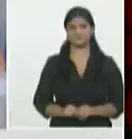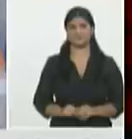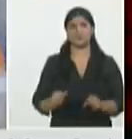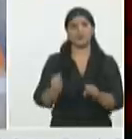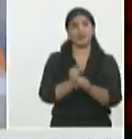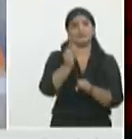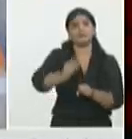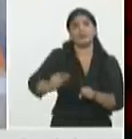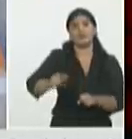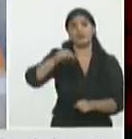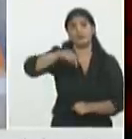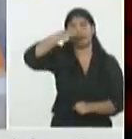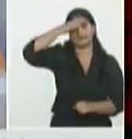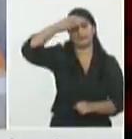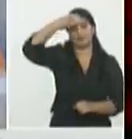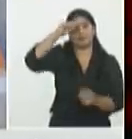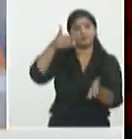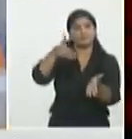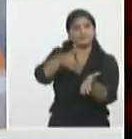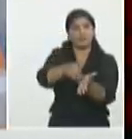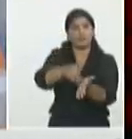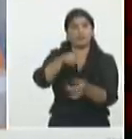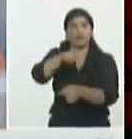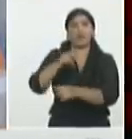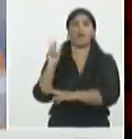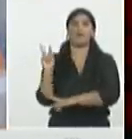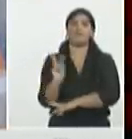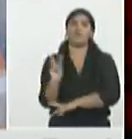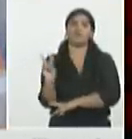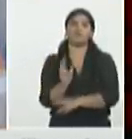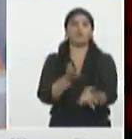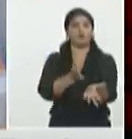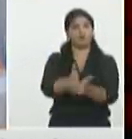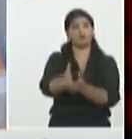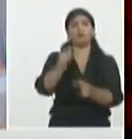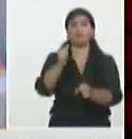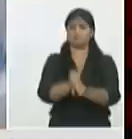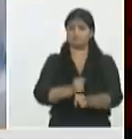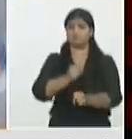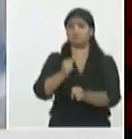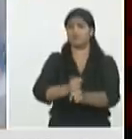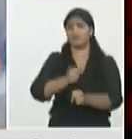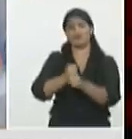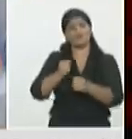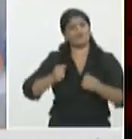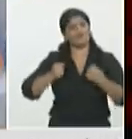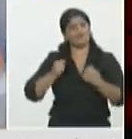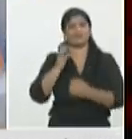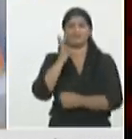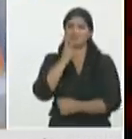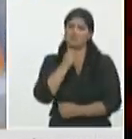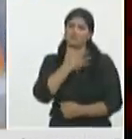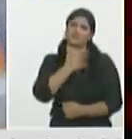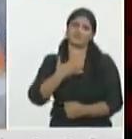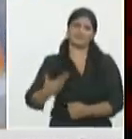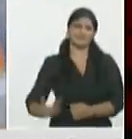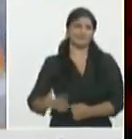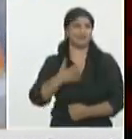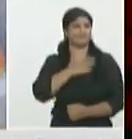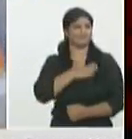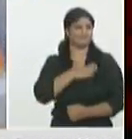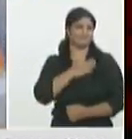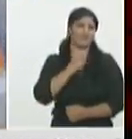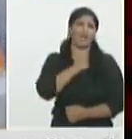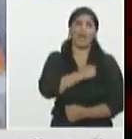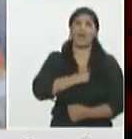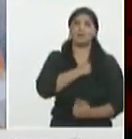cubanos de la misión Barrio Adentro Salud continúan desarrollando una labor imprescindible en el enfrentamiento a